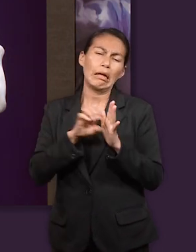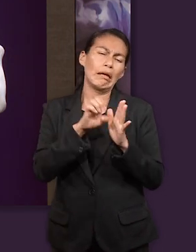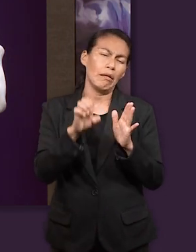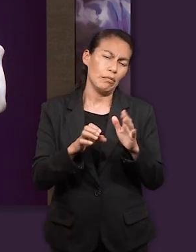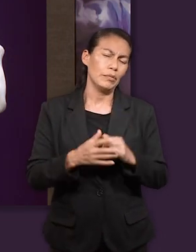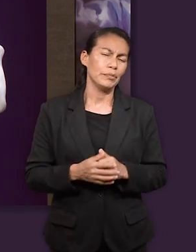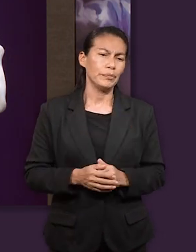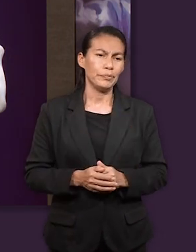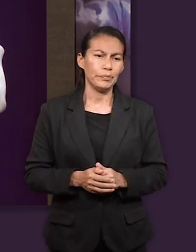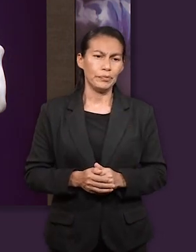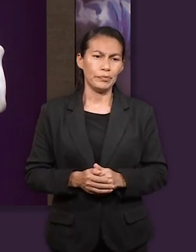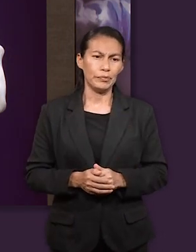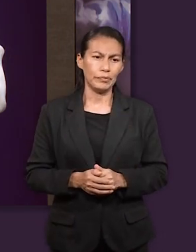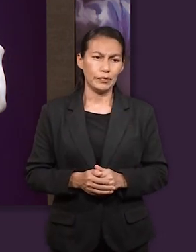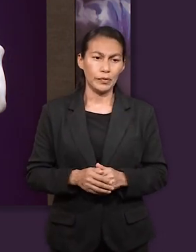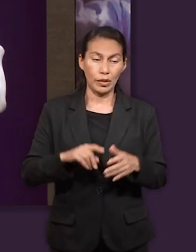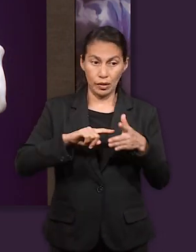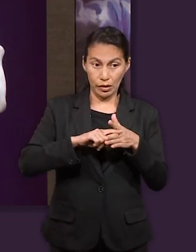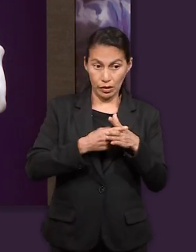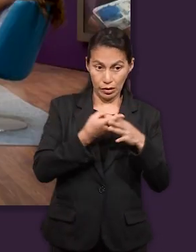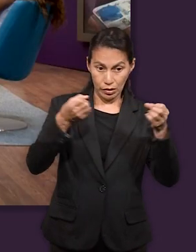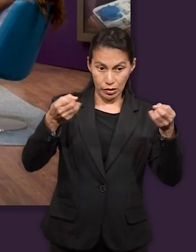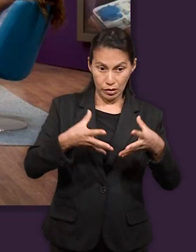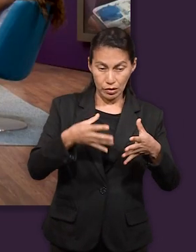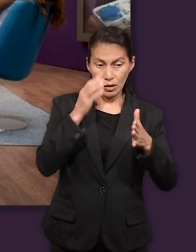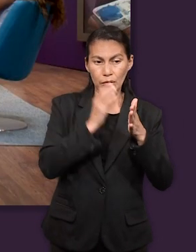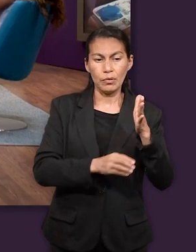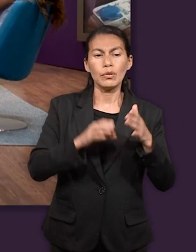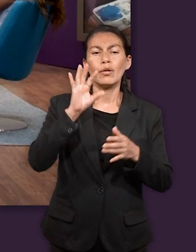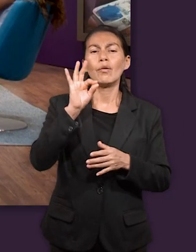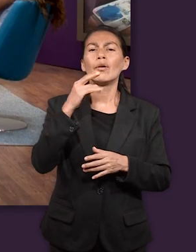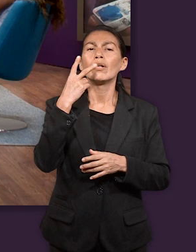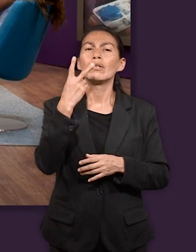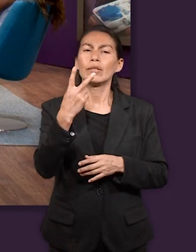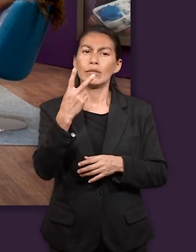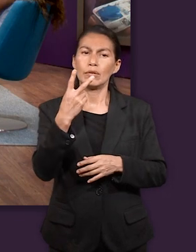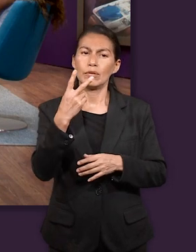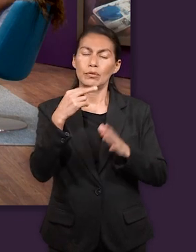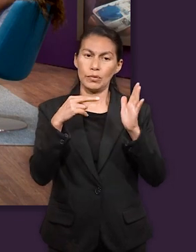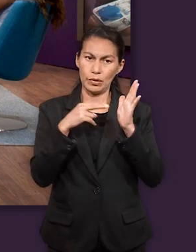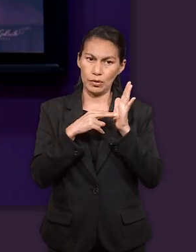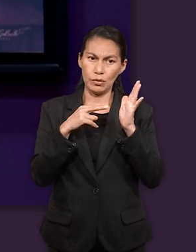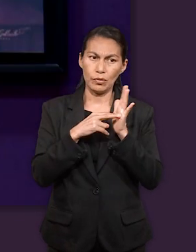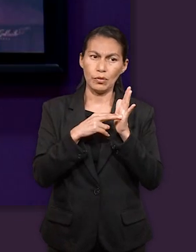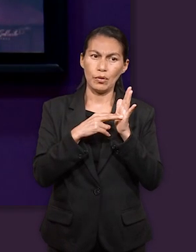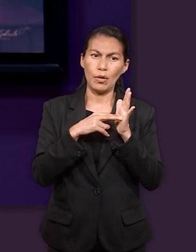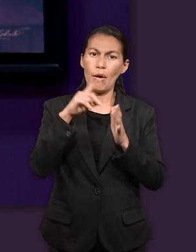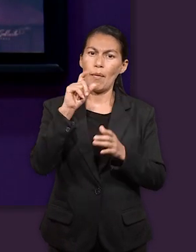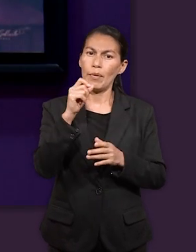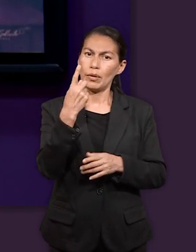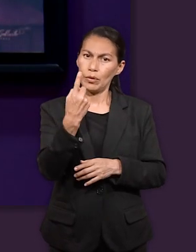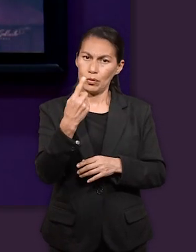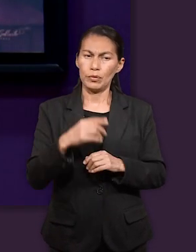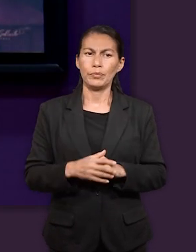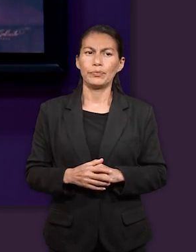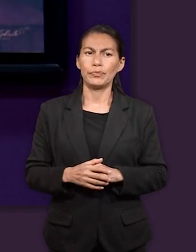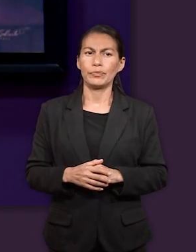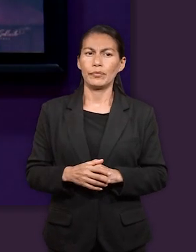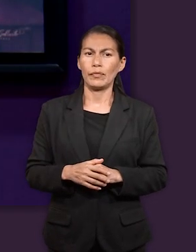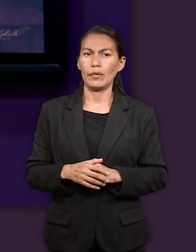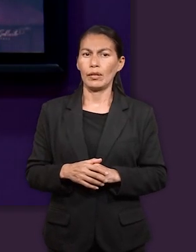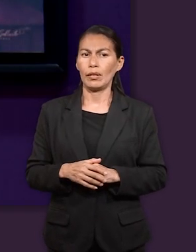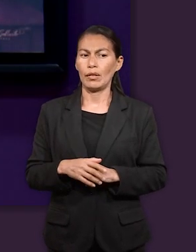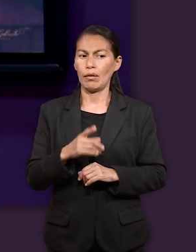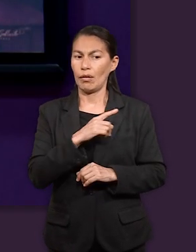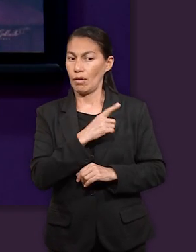esclavo por ejemplo podemos ver en Génesis capítulo 42 en el versículo 21